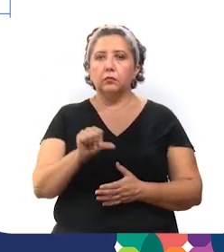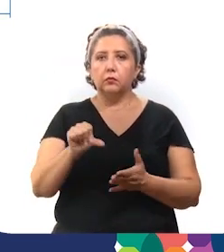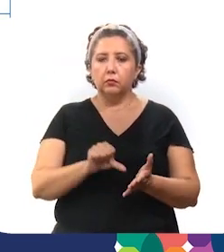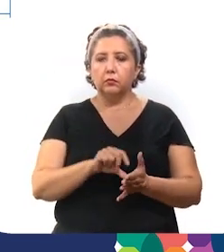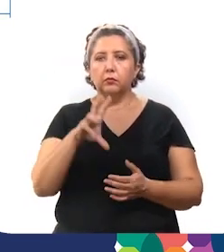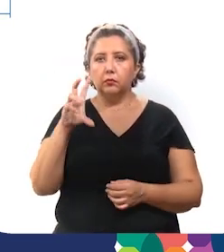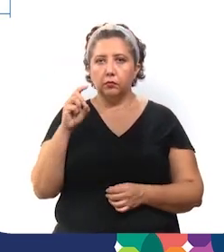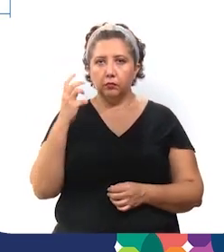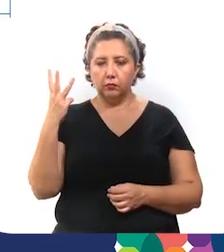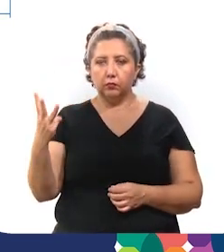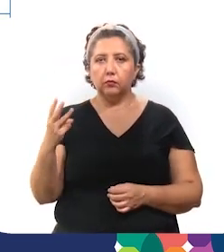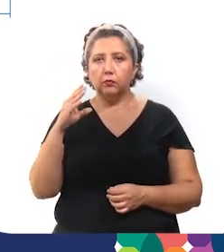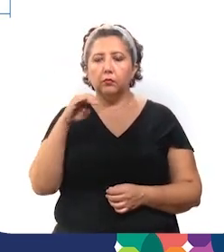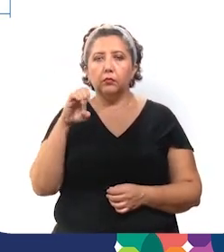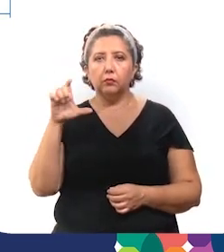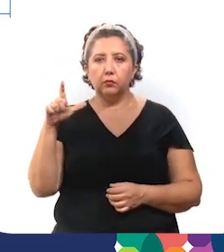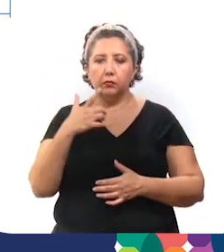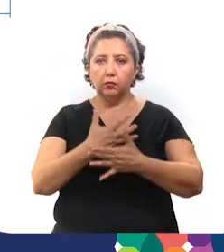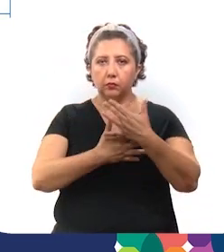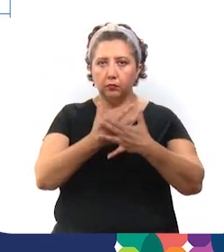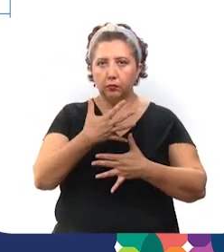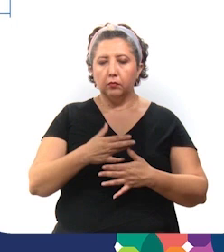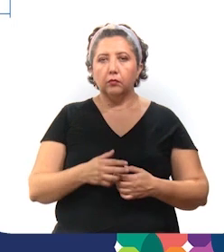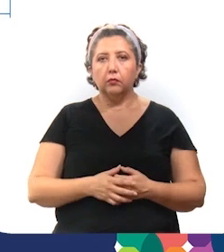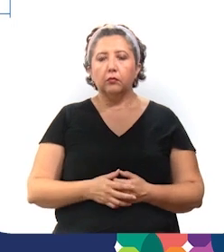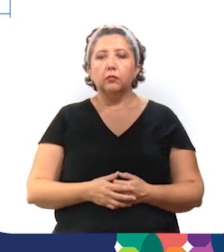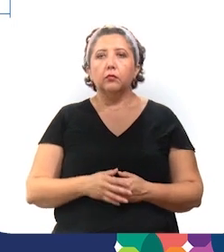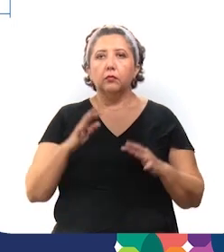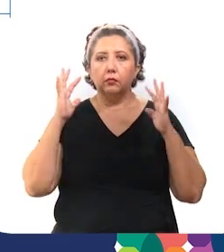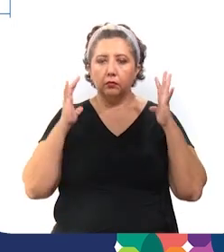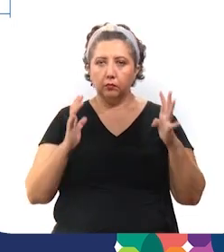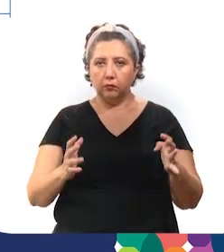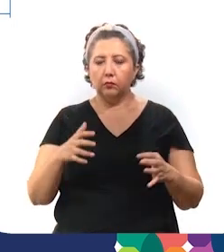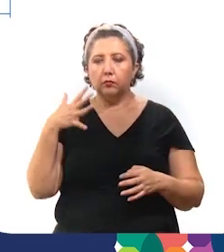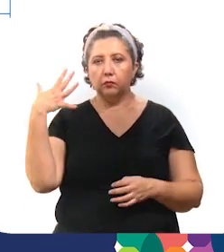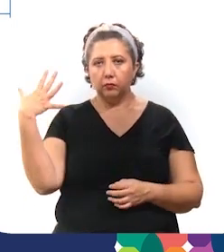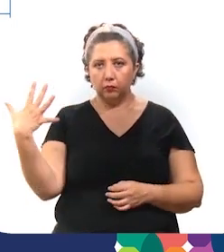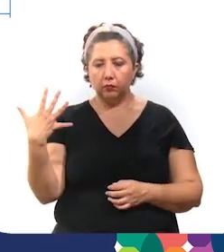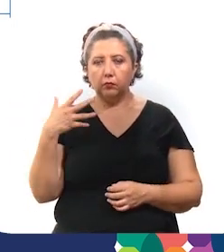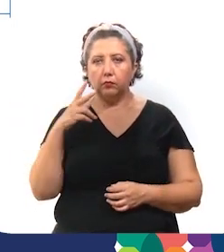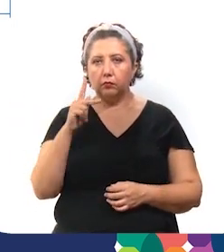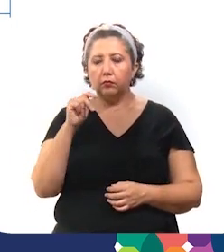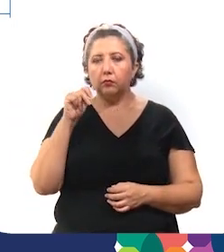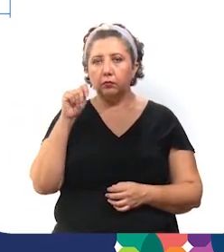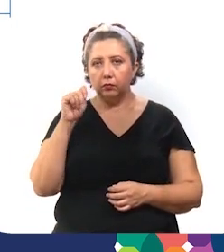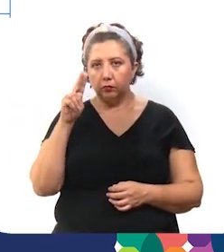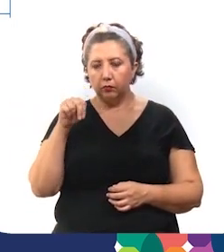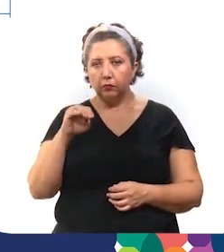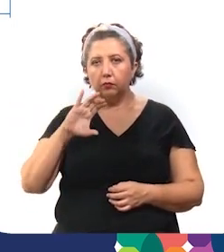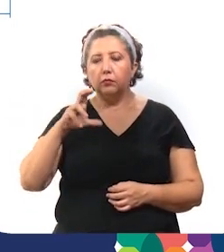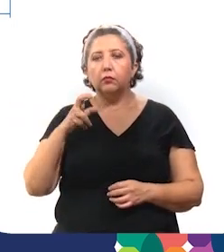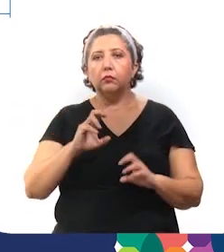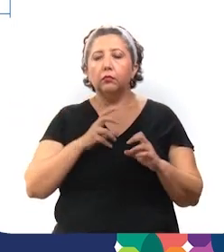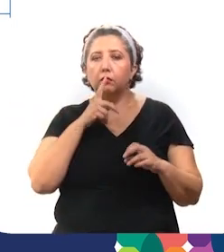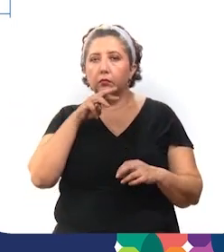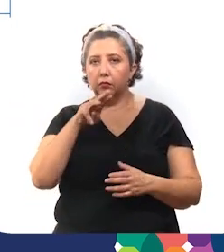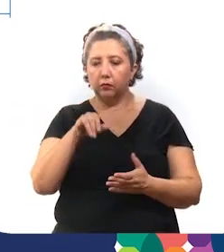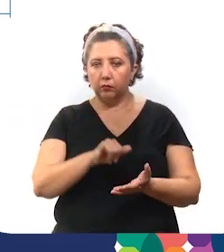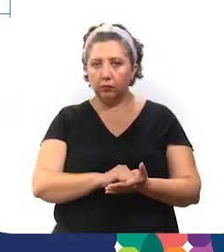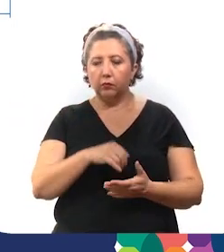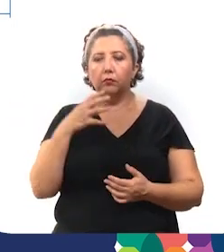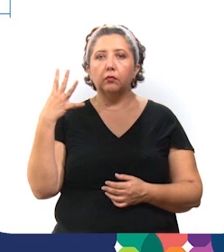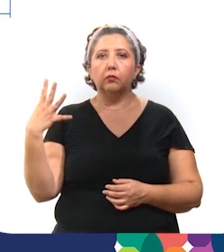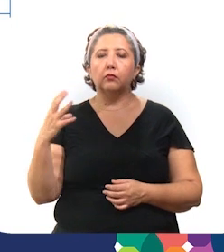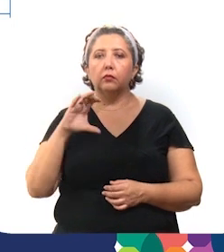Centro 33, Ciudad Cauquel 15, Francisco de Montejo 5, Pacaptún, Brisas, Chichen Itza y Maya